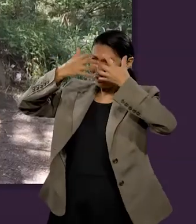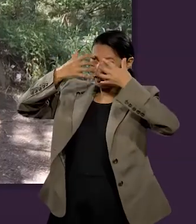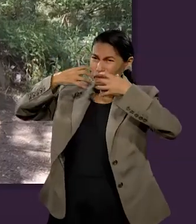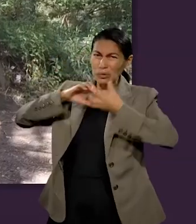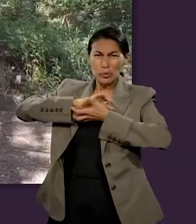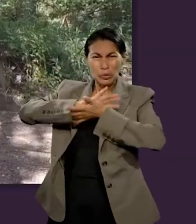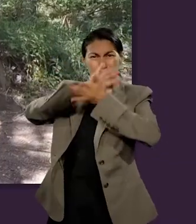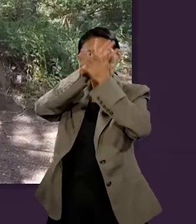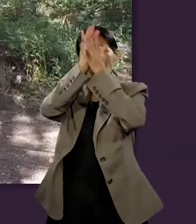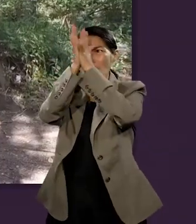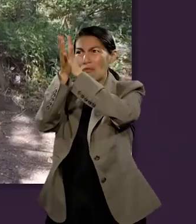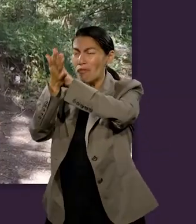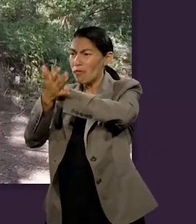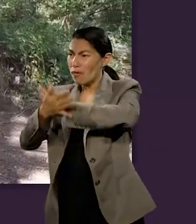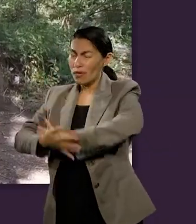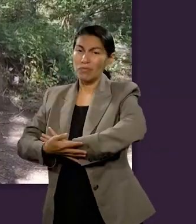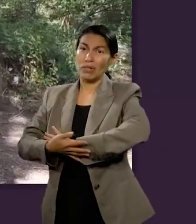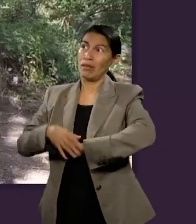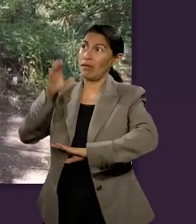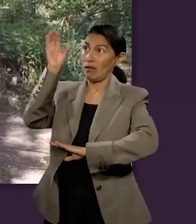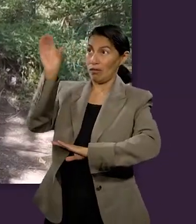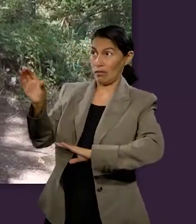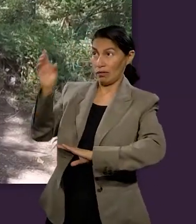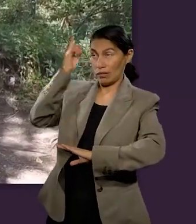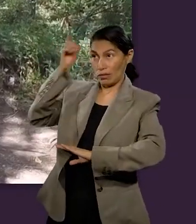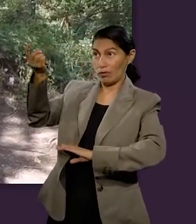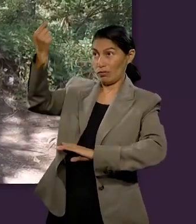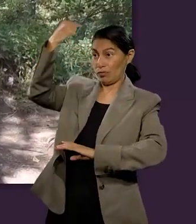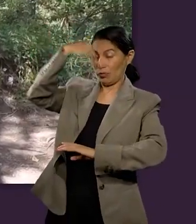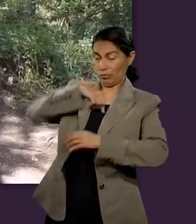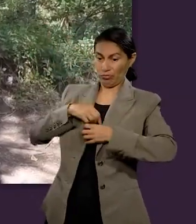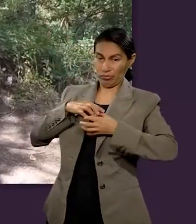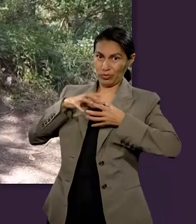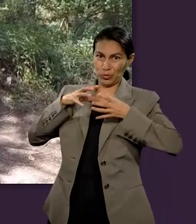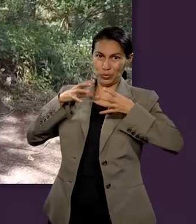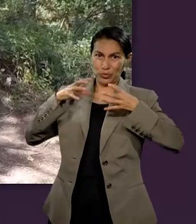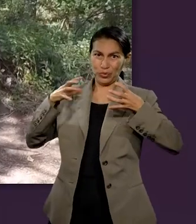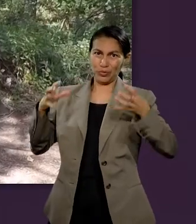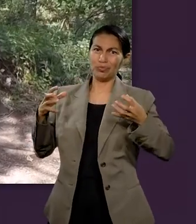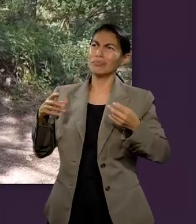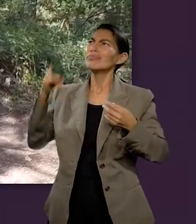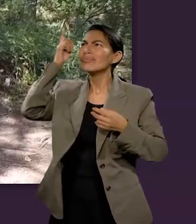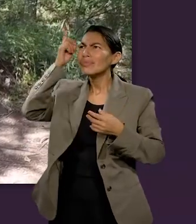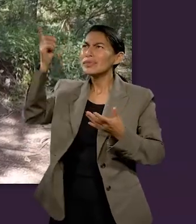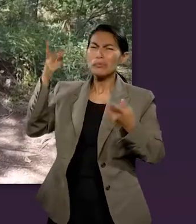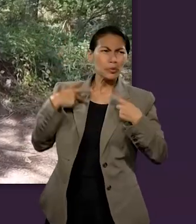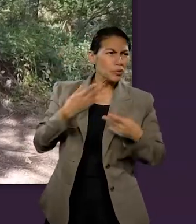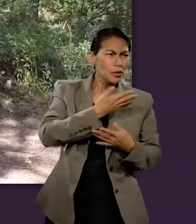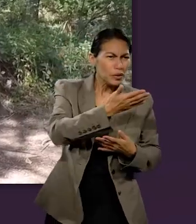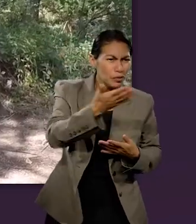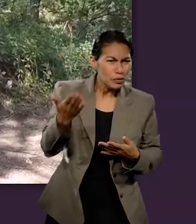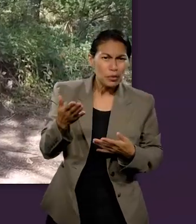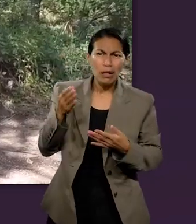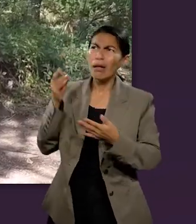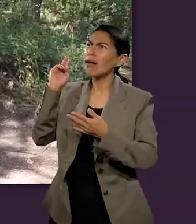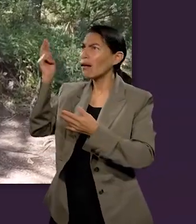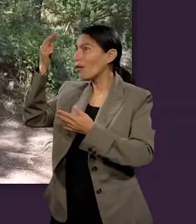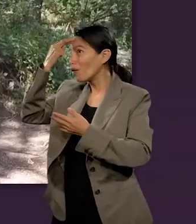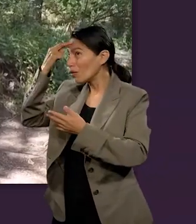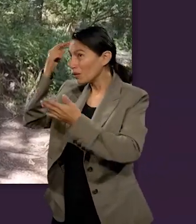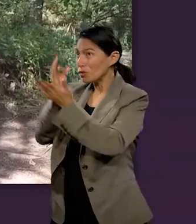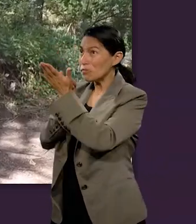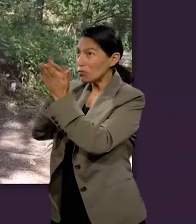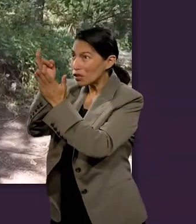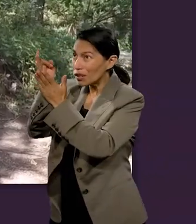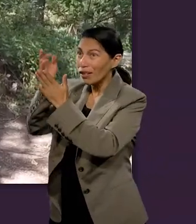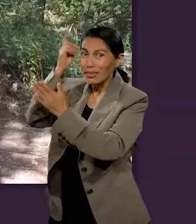Ahí empieza la vida eterna. Ahí recibes tú la justificación. Ahí empieza un proceso de santificación en el que el carácter de Dios